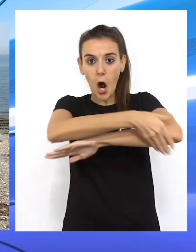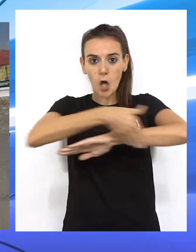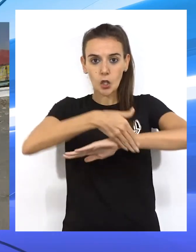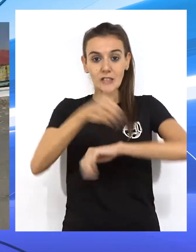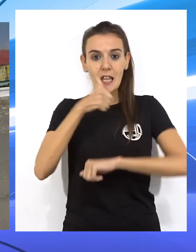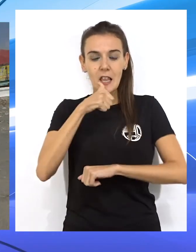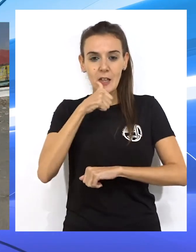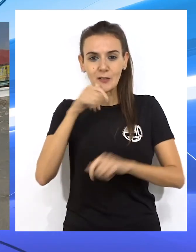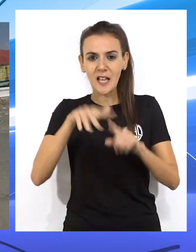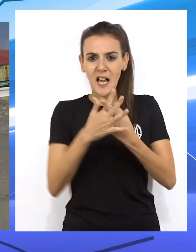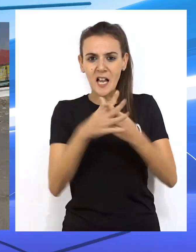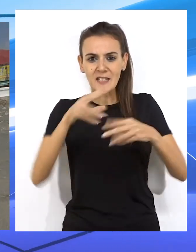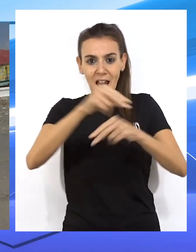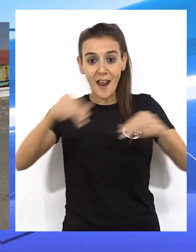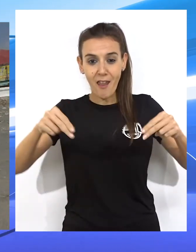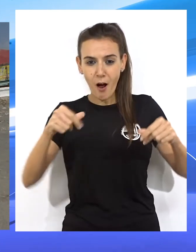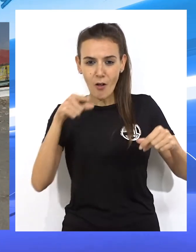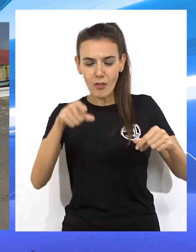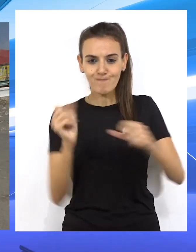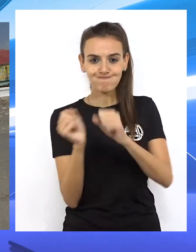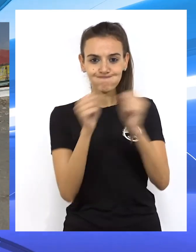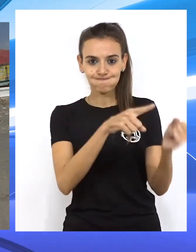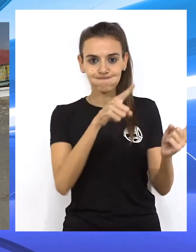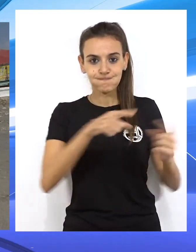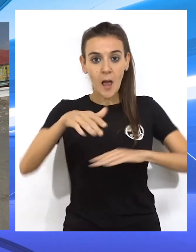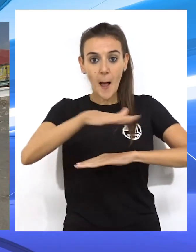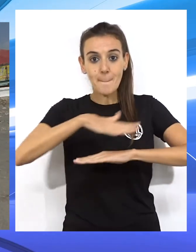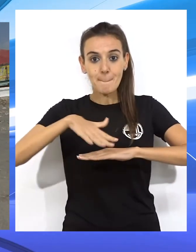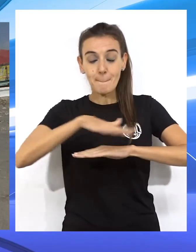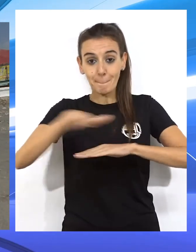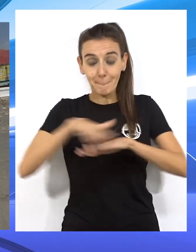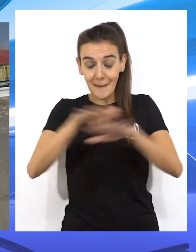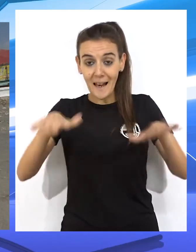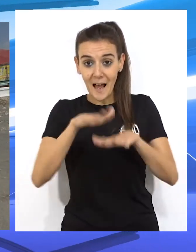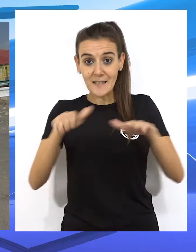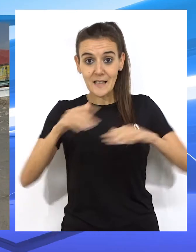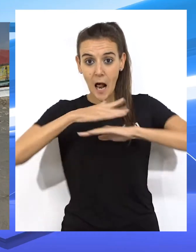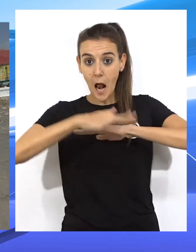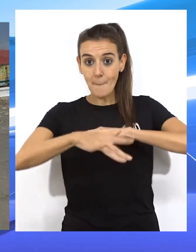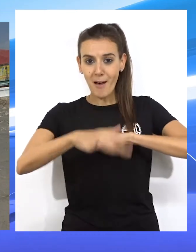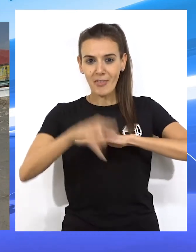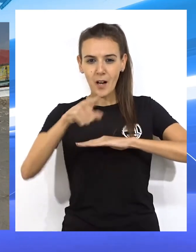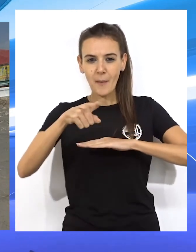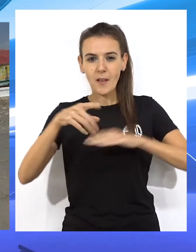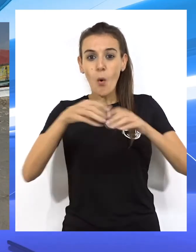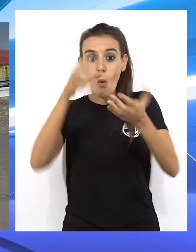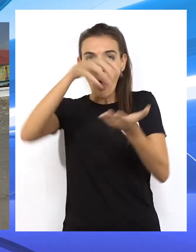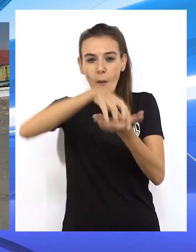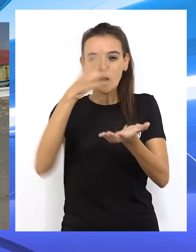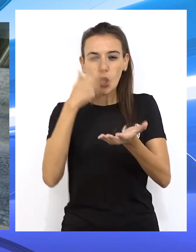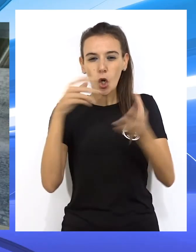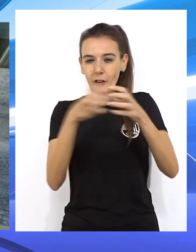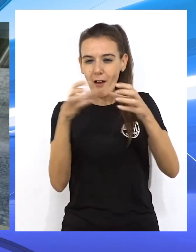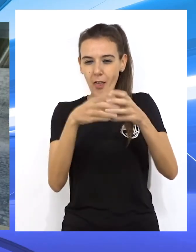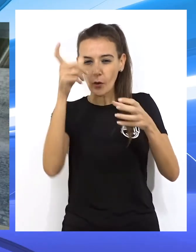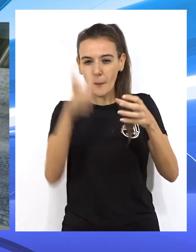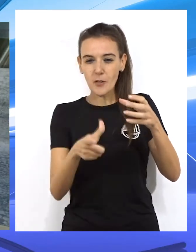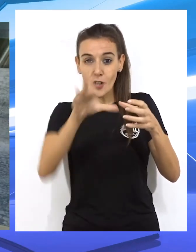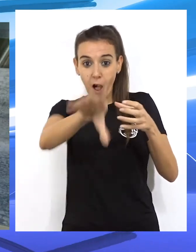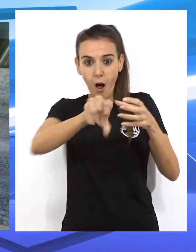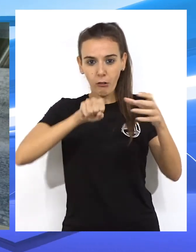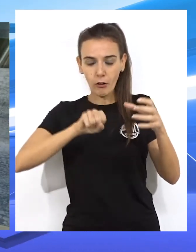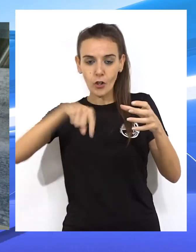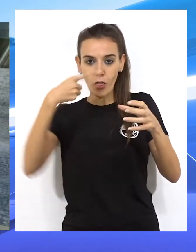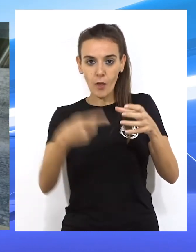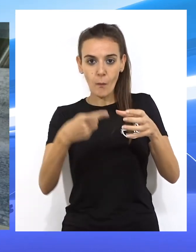Ceuta, arrojando en la orilla de la zona conocida como Playa del Almadraba, una boya color naranja que fue recogida por una persona que acto